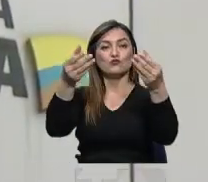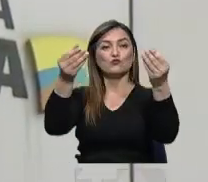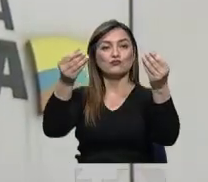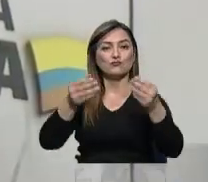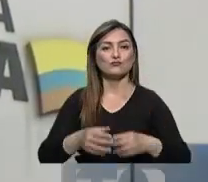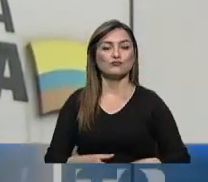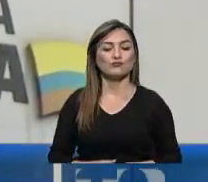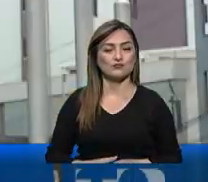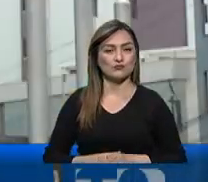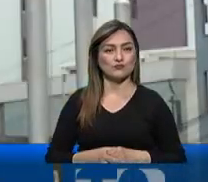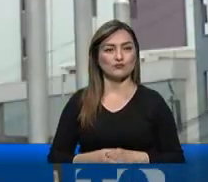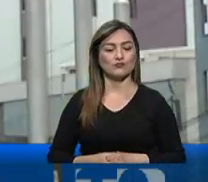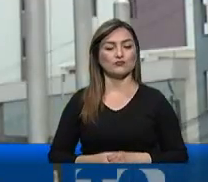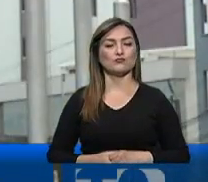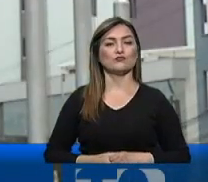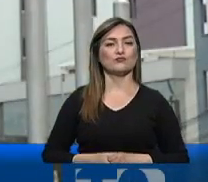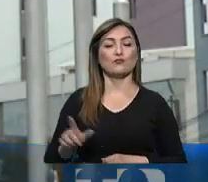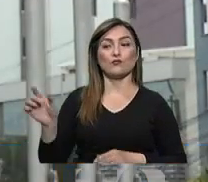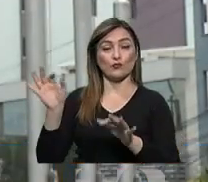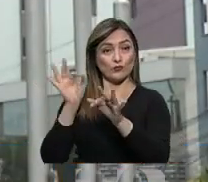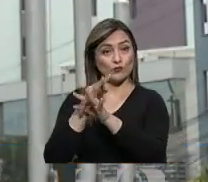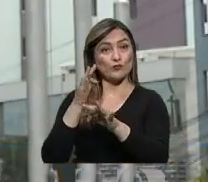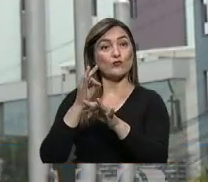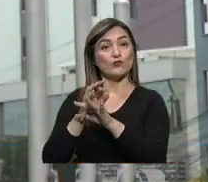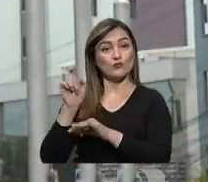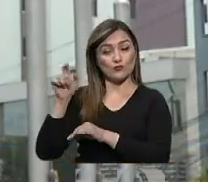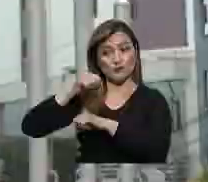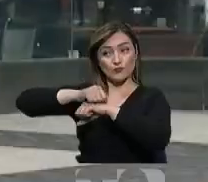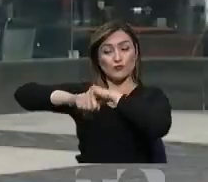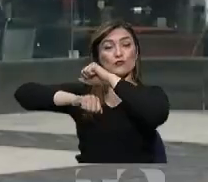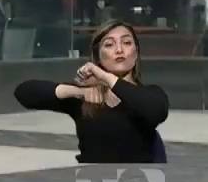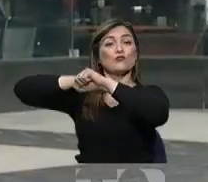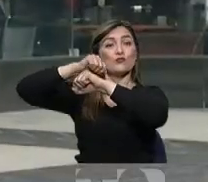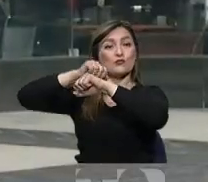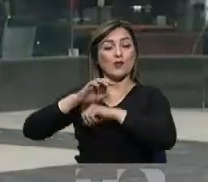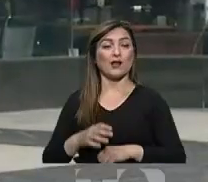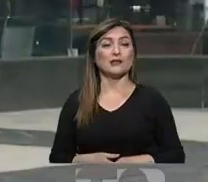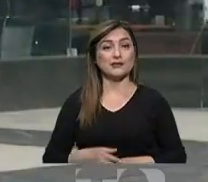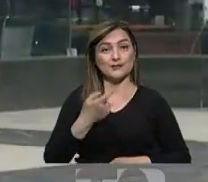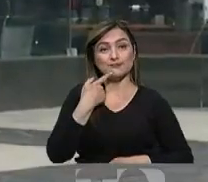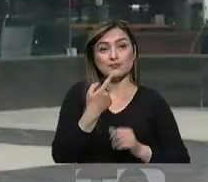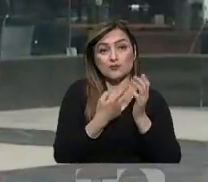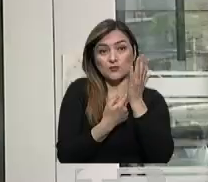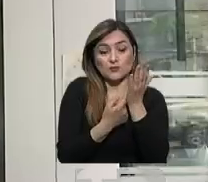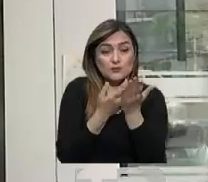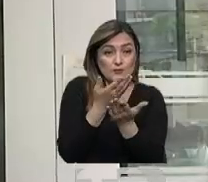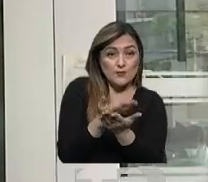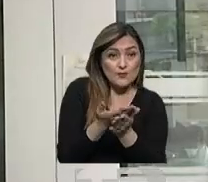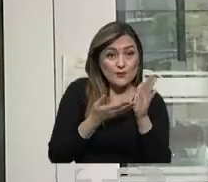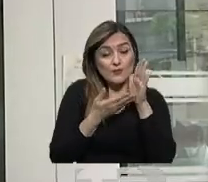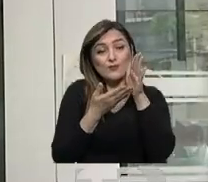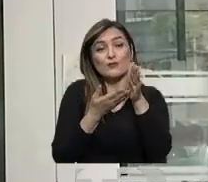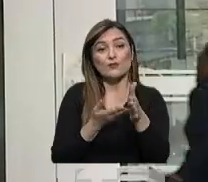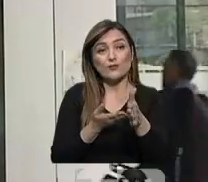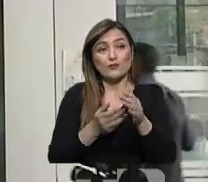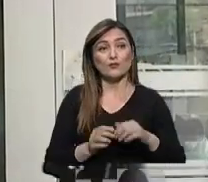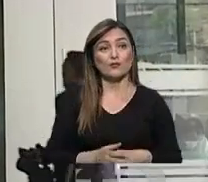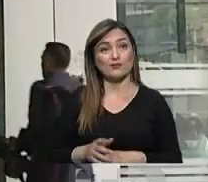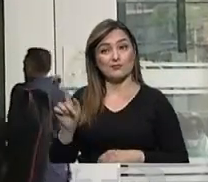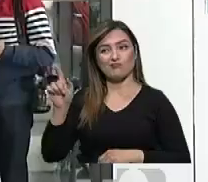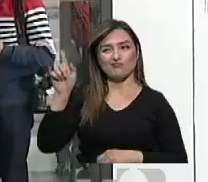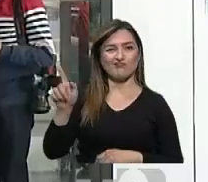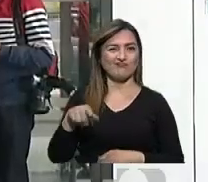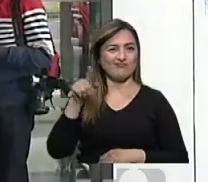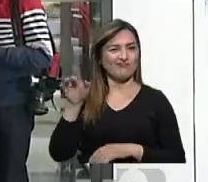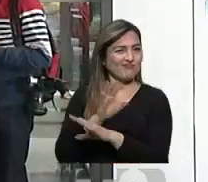recordar el funcionamiento de la función judicial bajo esta estructura, dijo que está analizando plantear, por ejemplo, la eliminación del